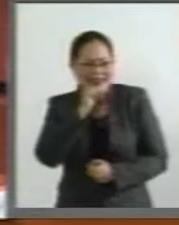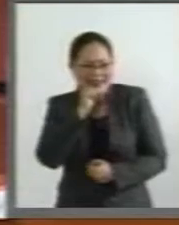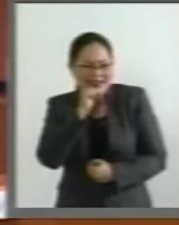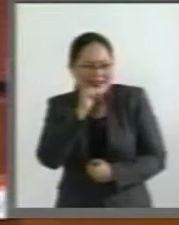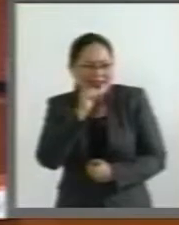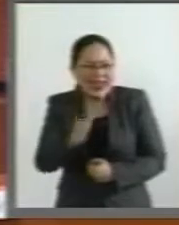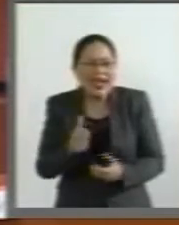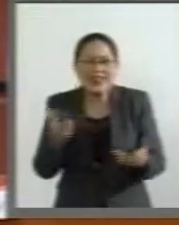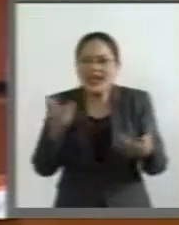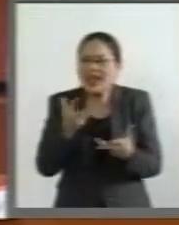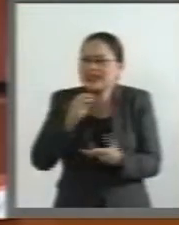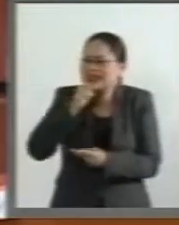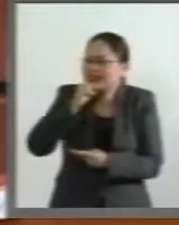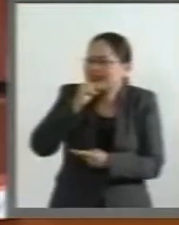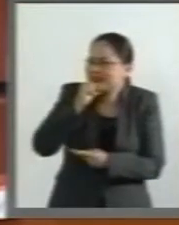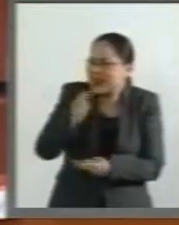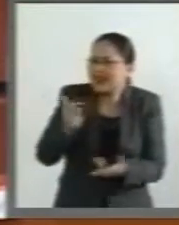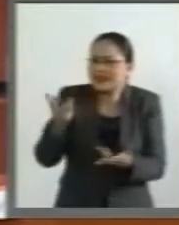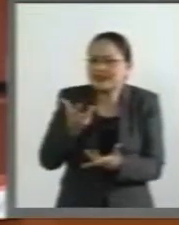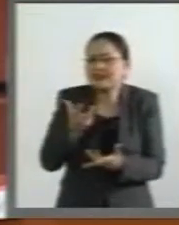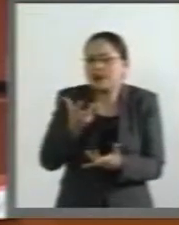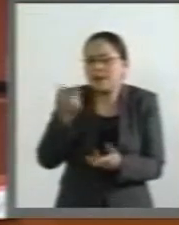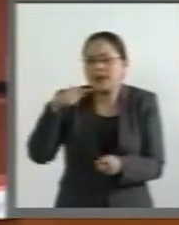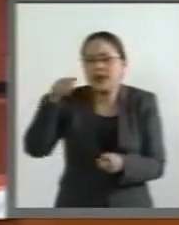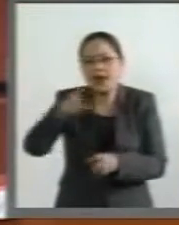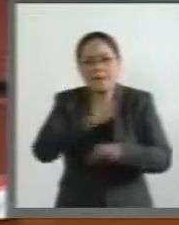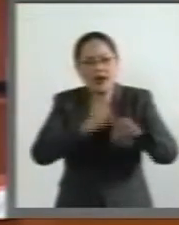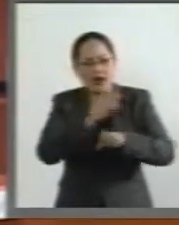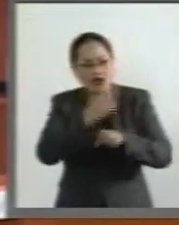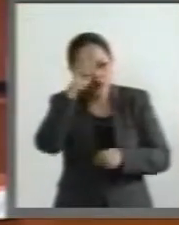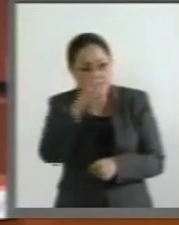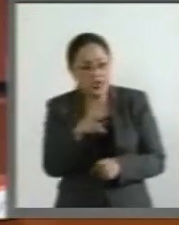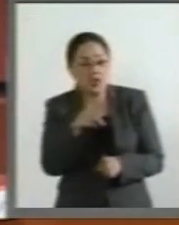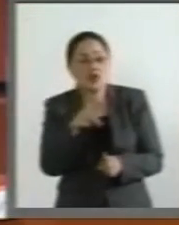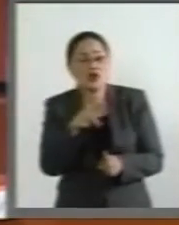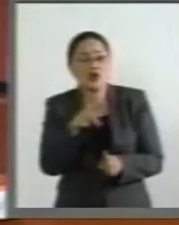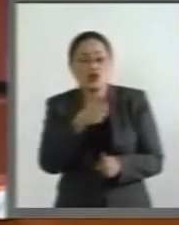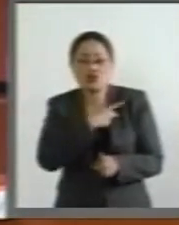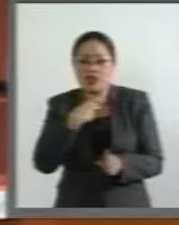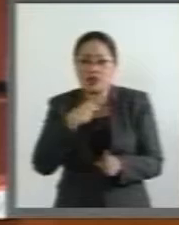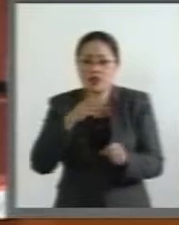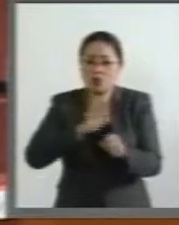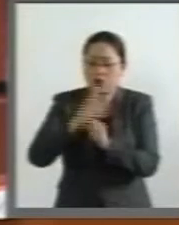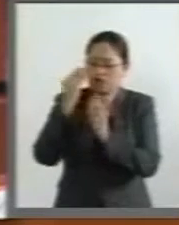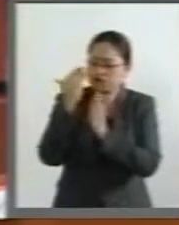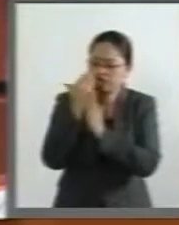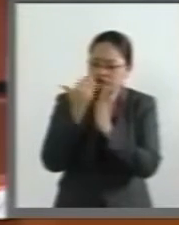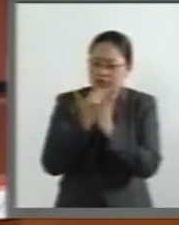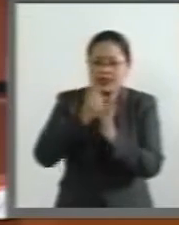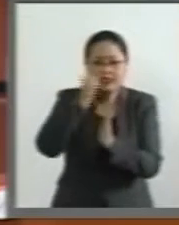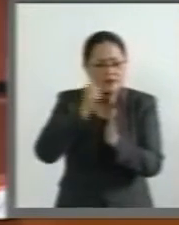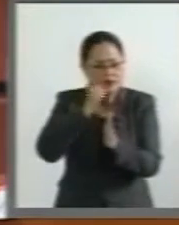ninguna acción del embajador de México debe de salirse de la línea